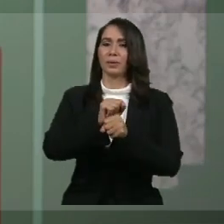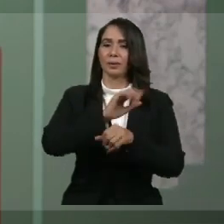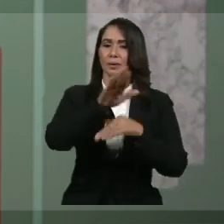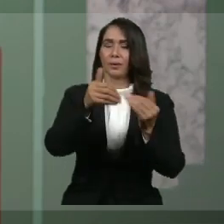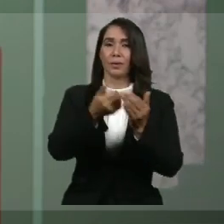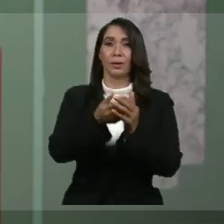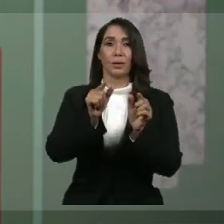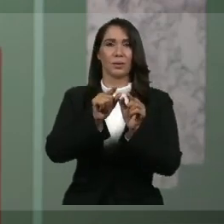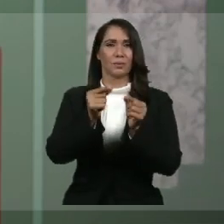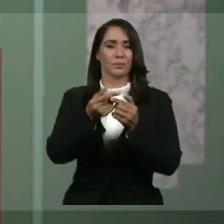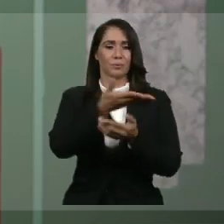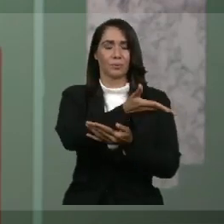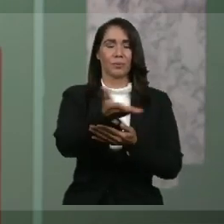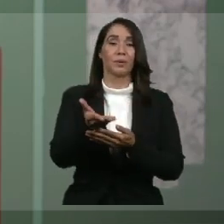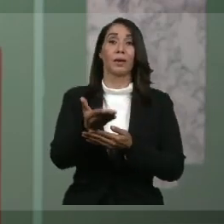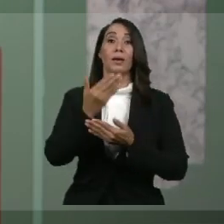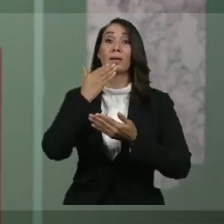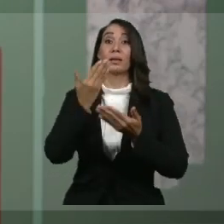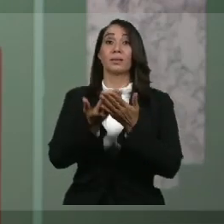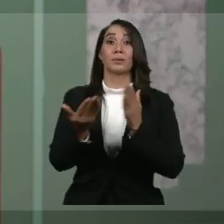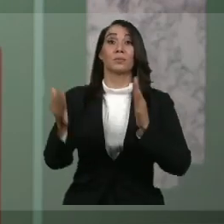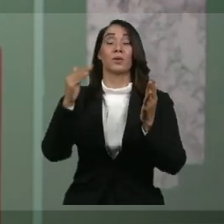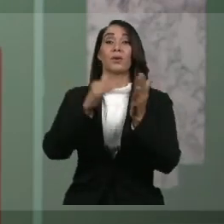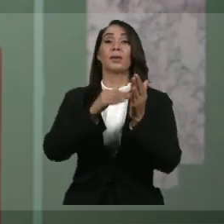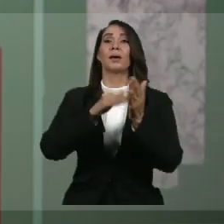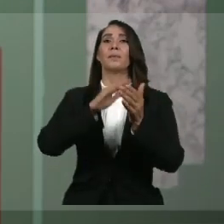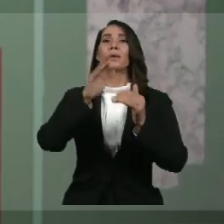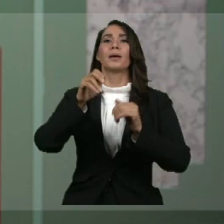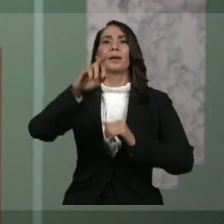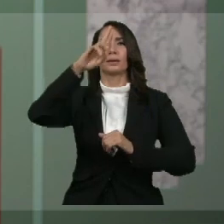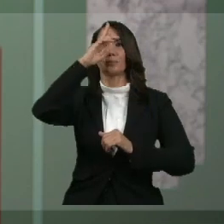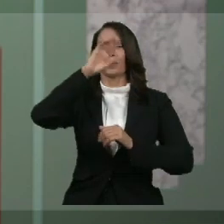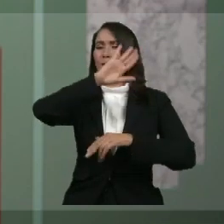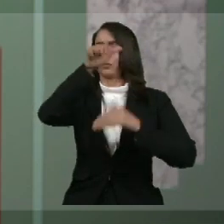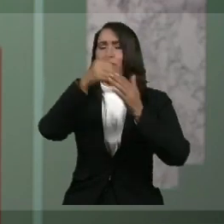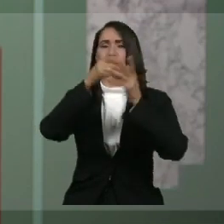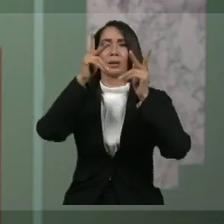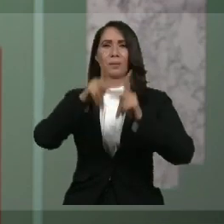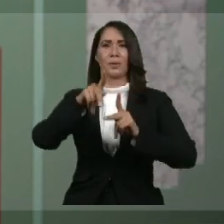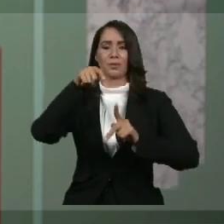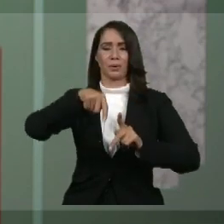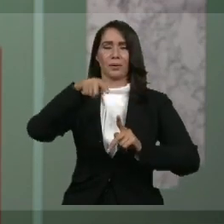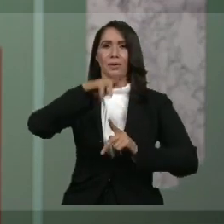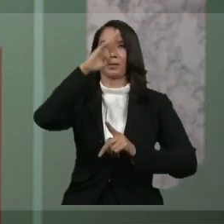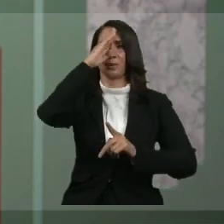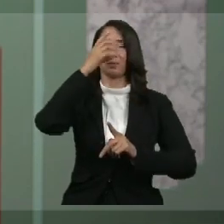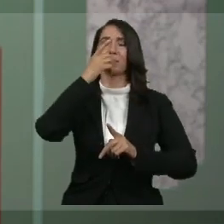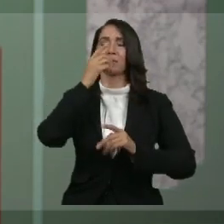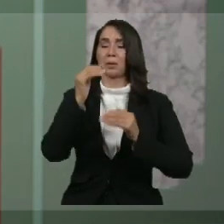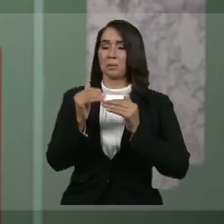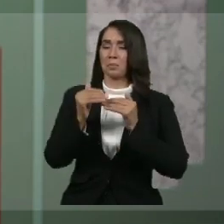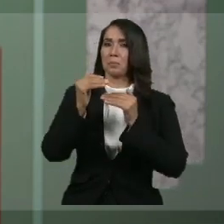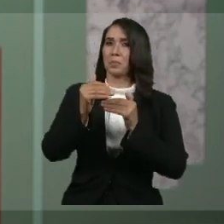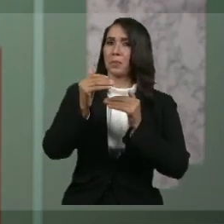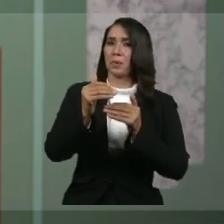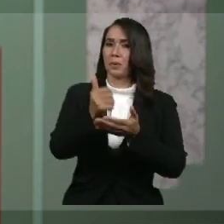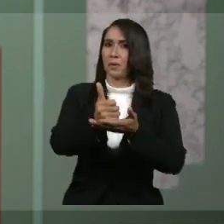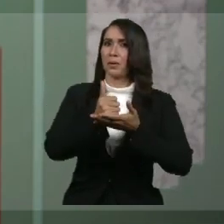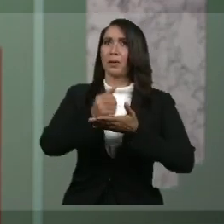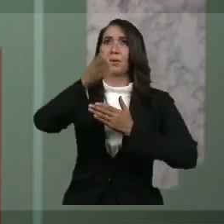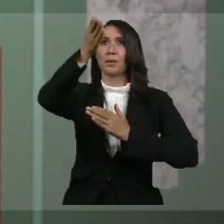agradecemos también y por encima de todo al pueblo dominicano, porque poco a poco, con la ayuda de Dios,